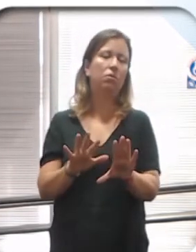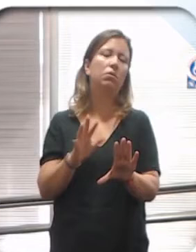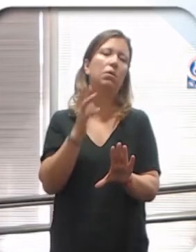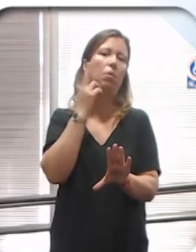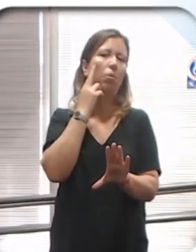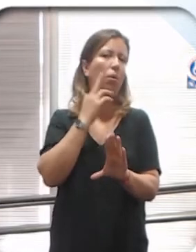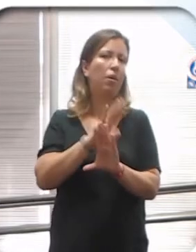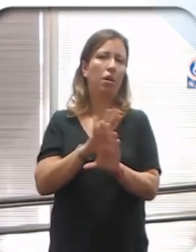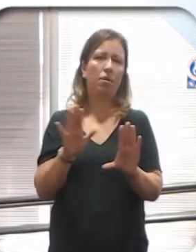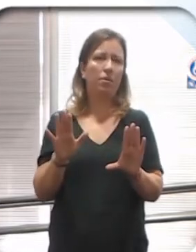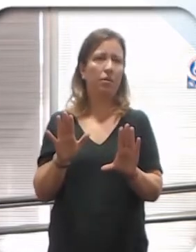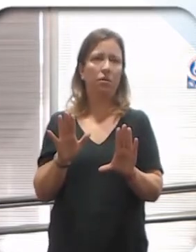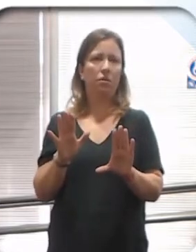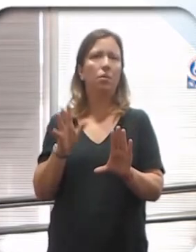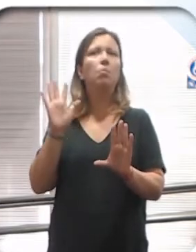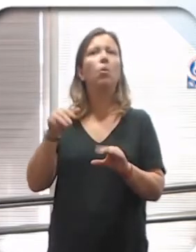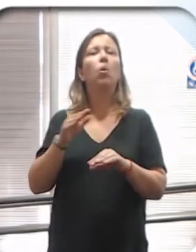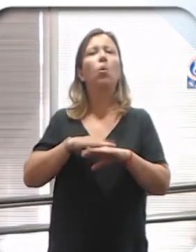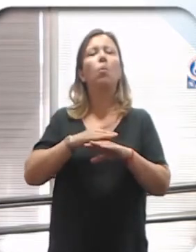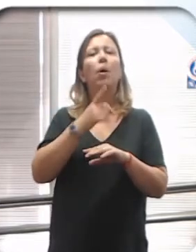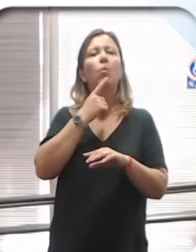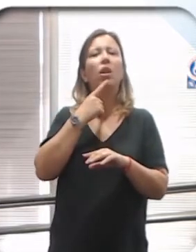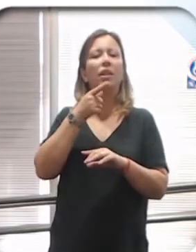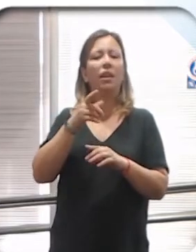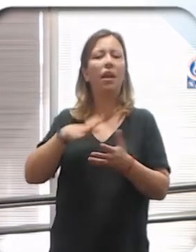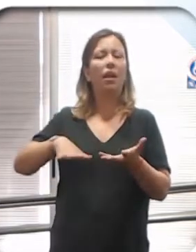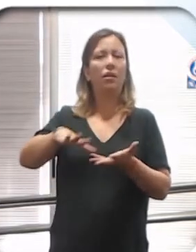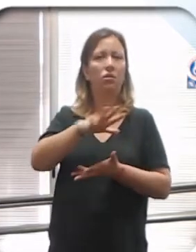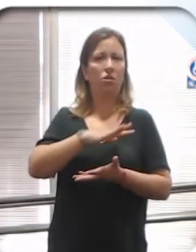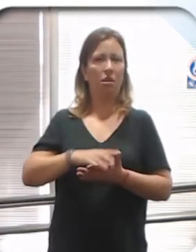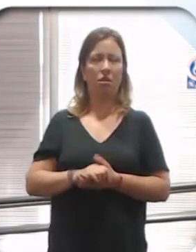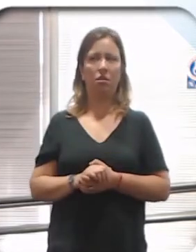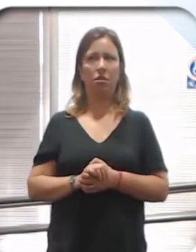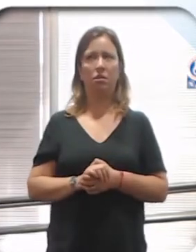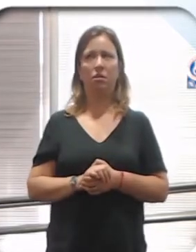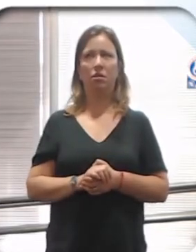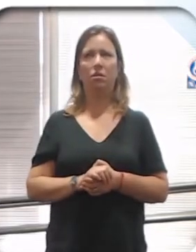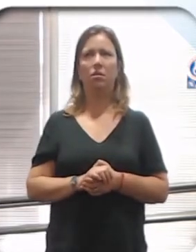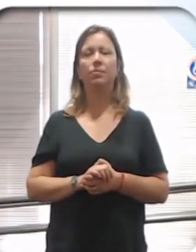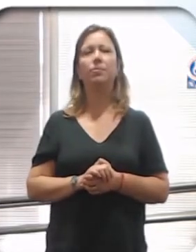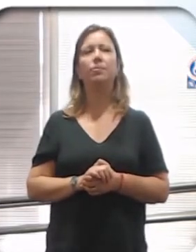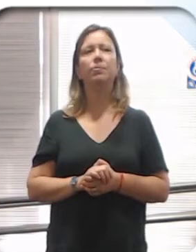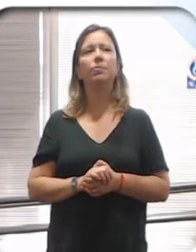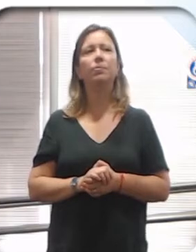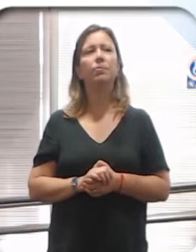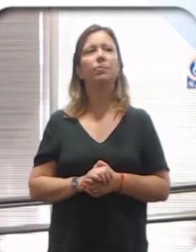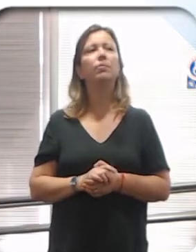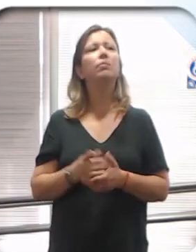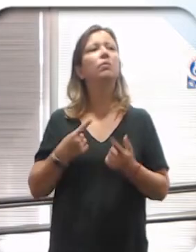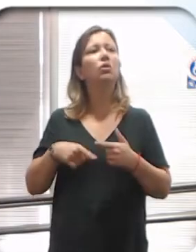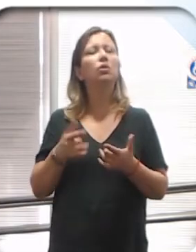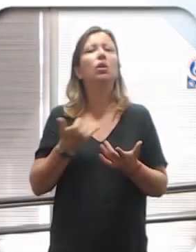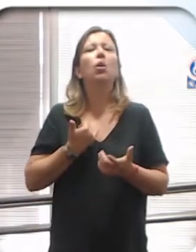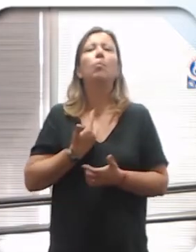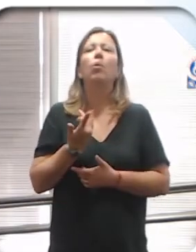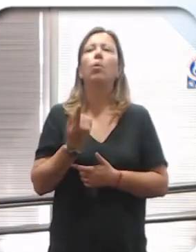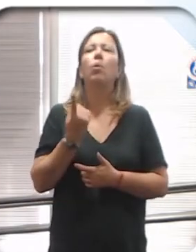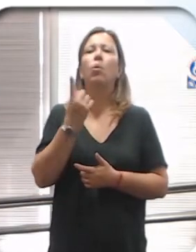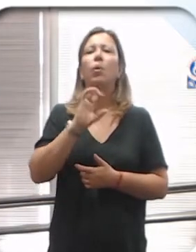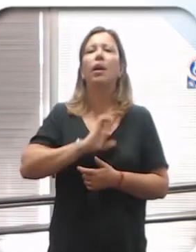horno, hablando de lo que son las políticas de Estado, ¿saben? Bien, ahora, ¿qué es una